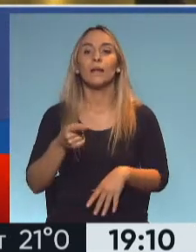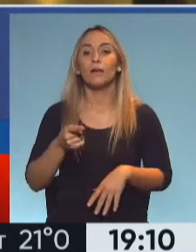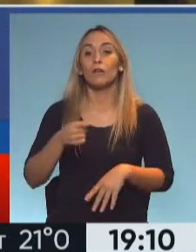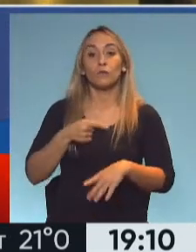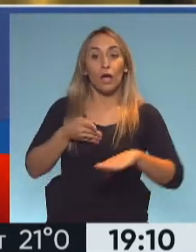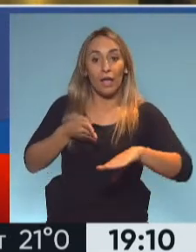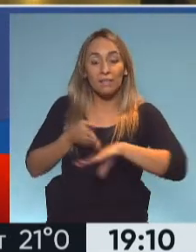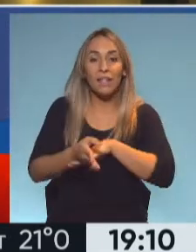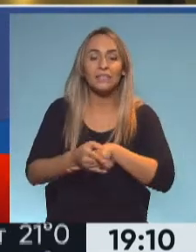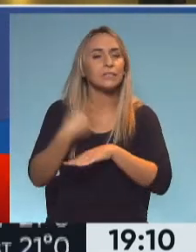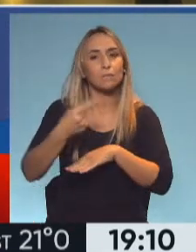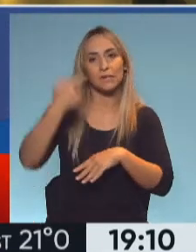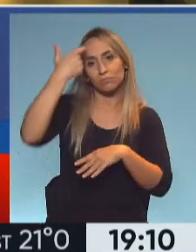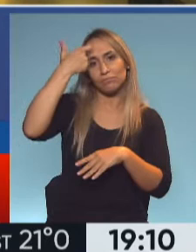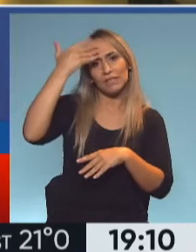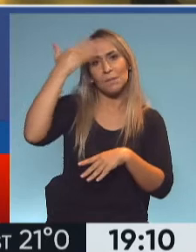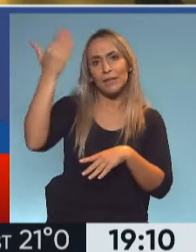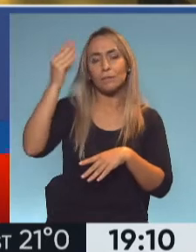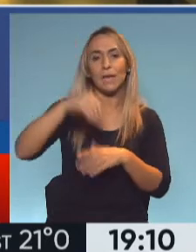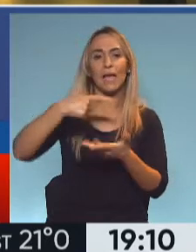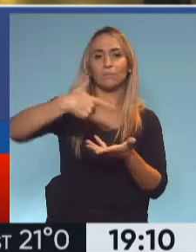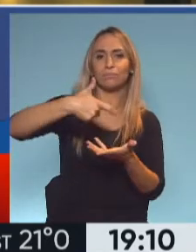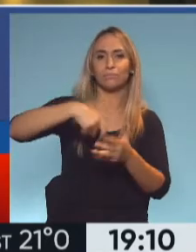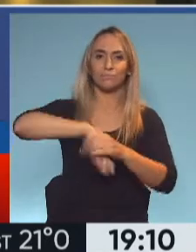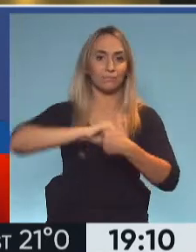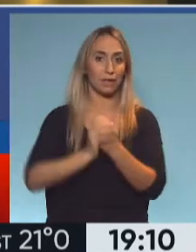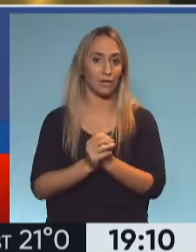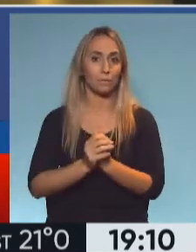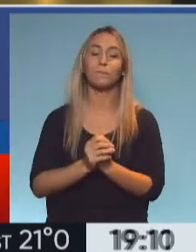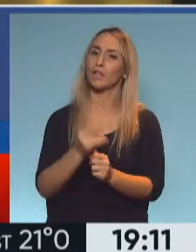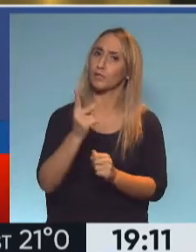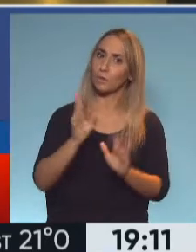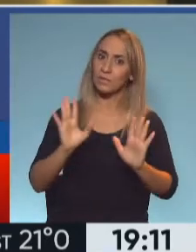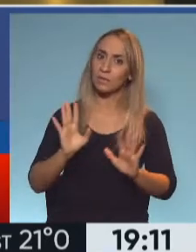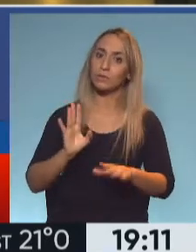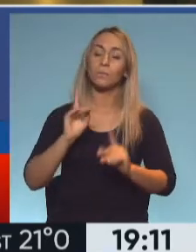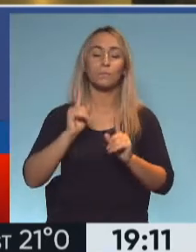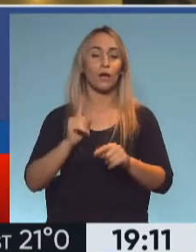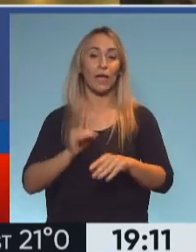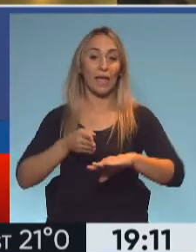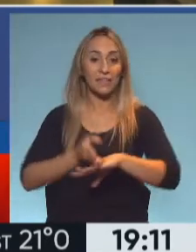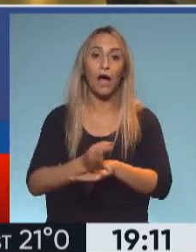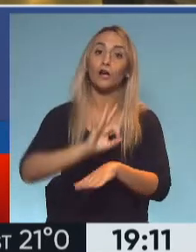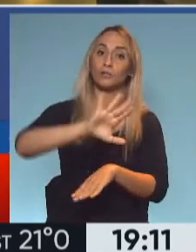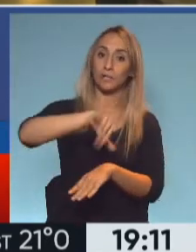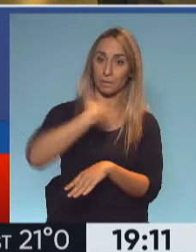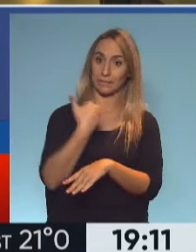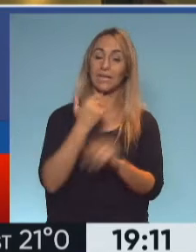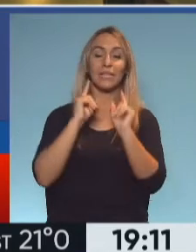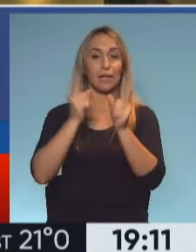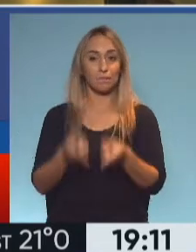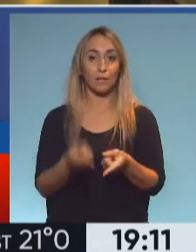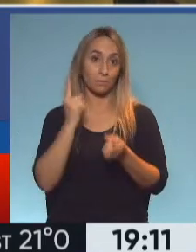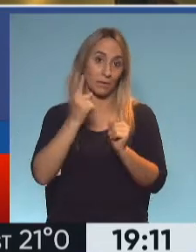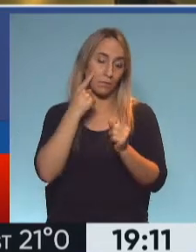temperatura y también alcohol en las manos. Las dos veces. Cuando ingresás desde la calle para partir y también, como recién les mostraba, alcohol y